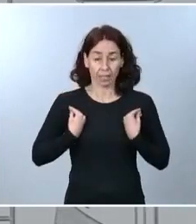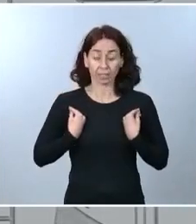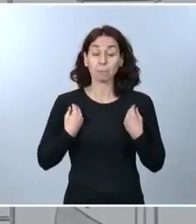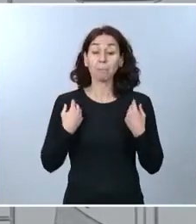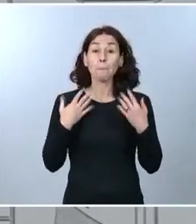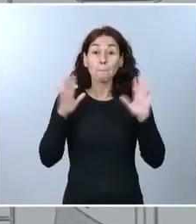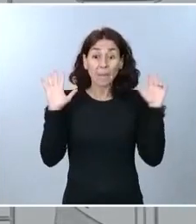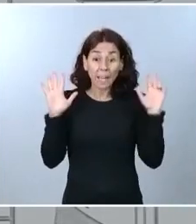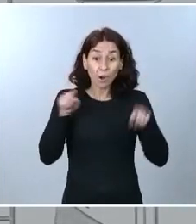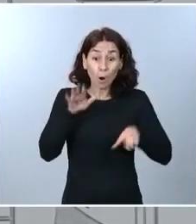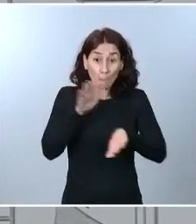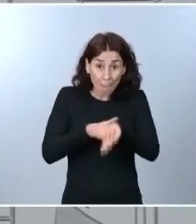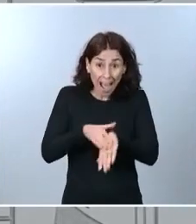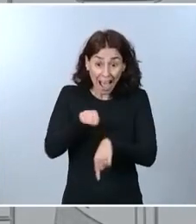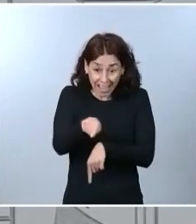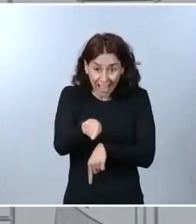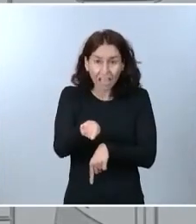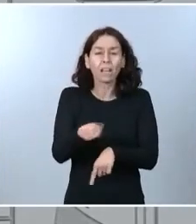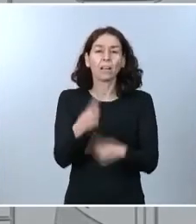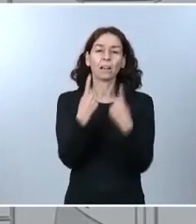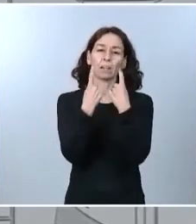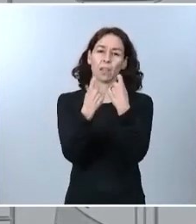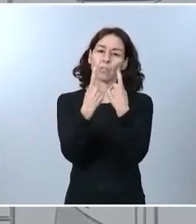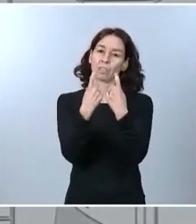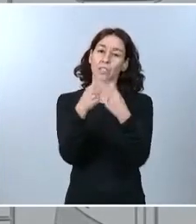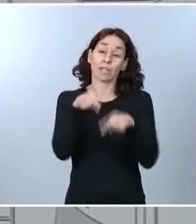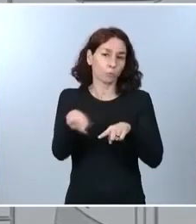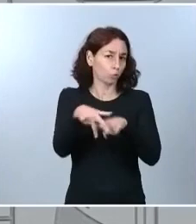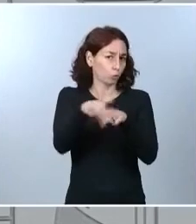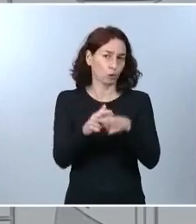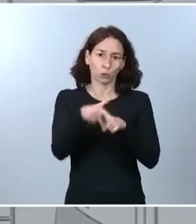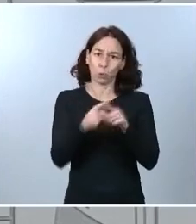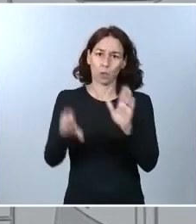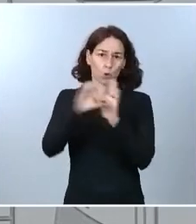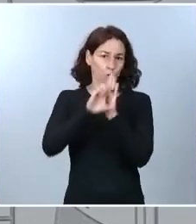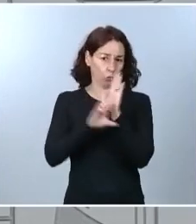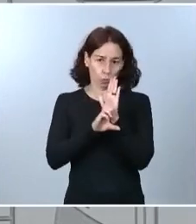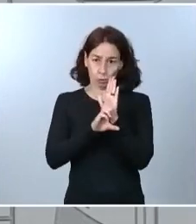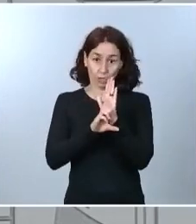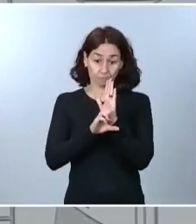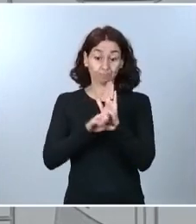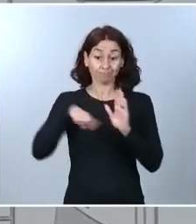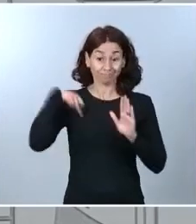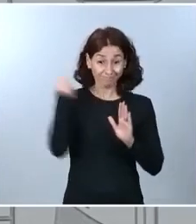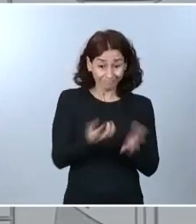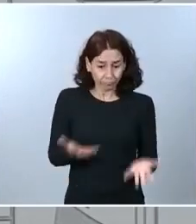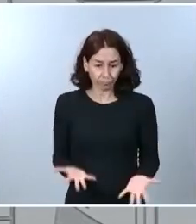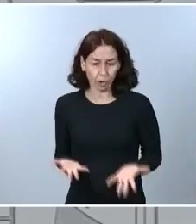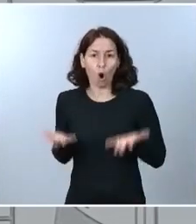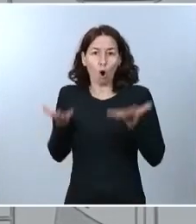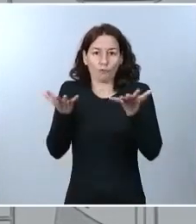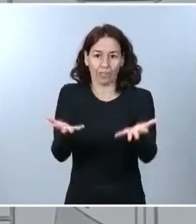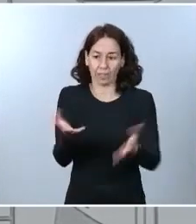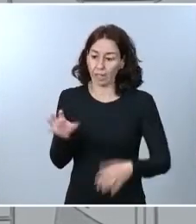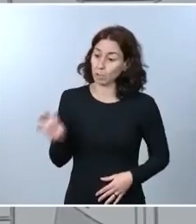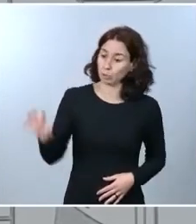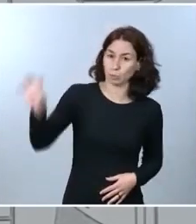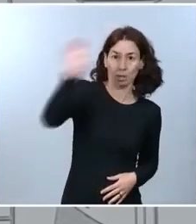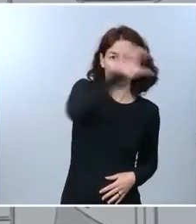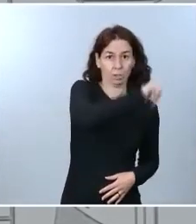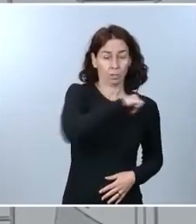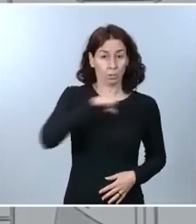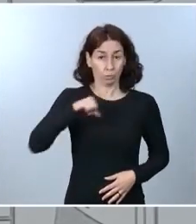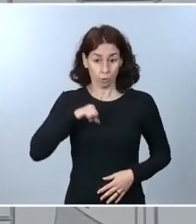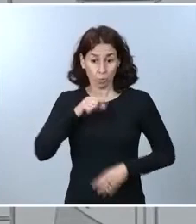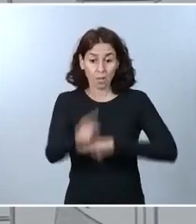lo vamos a poner en manos de las comunidades autónomas en una responsabilidad compartida con el Ministerio de Sanidad y en consecuencia con el Gobierno